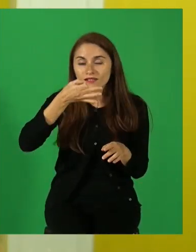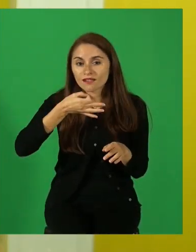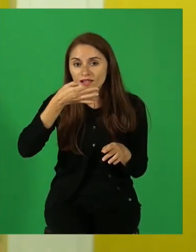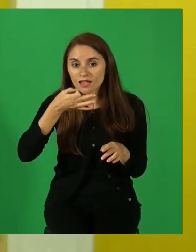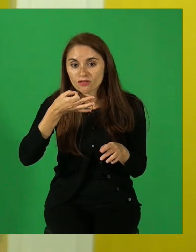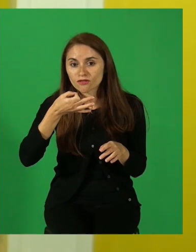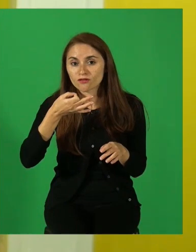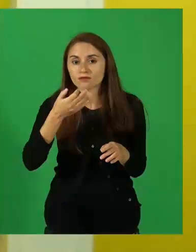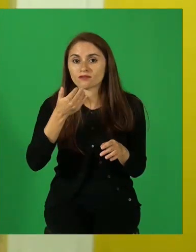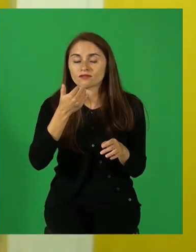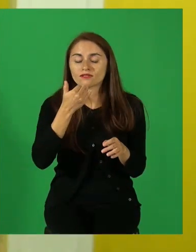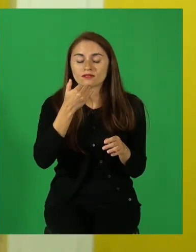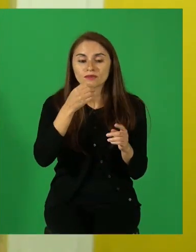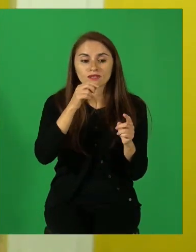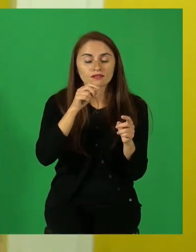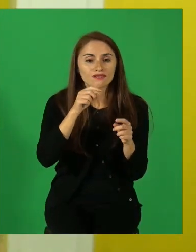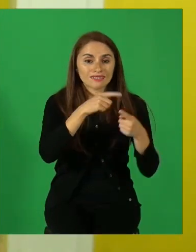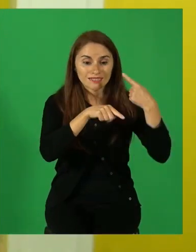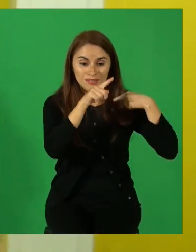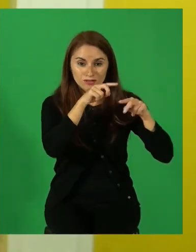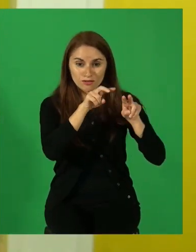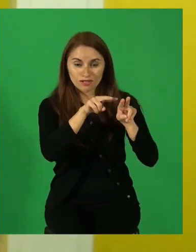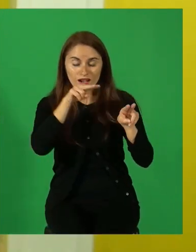también, estando fuera de la historia,